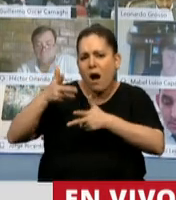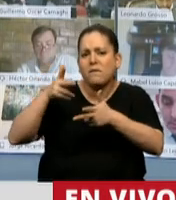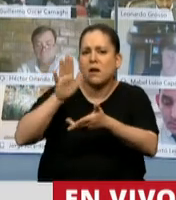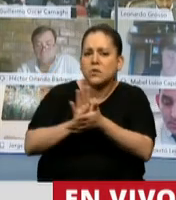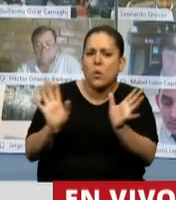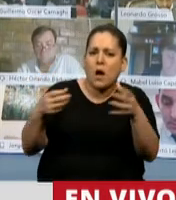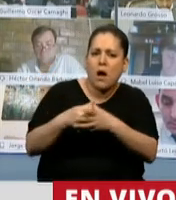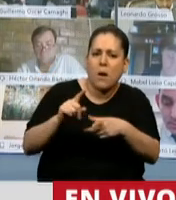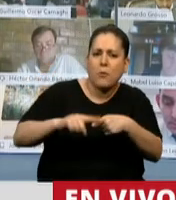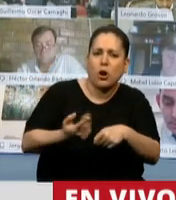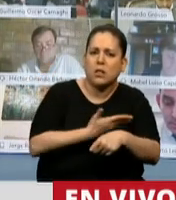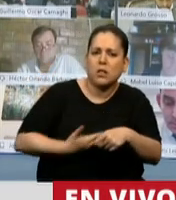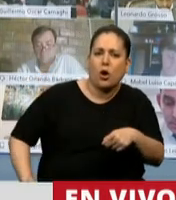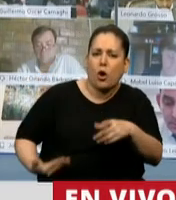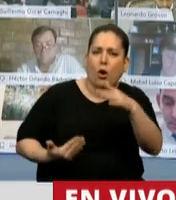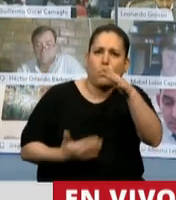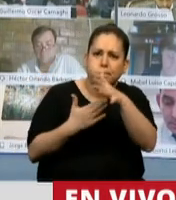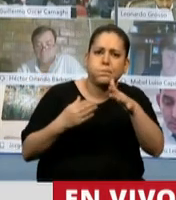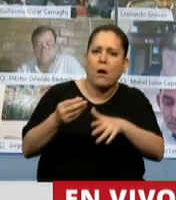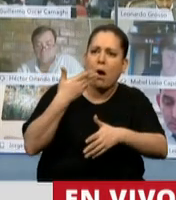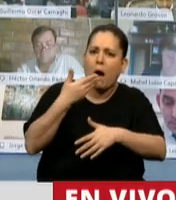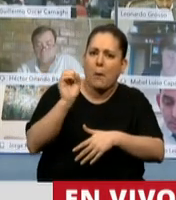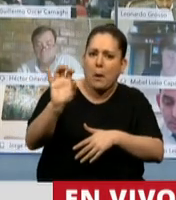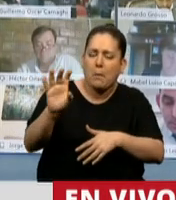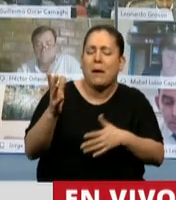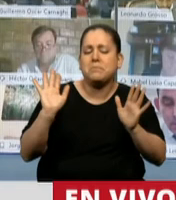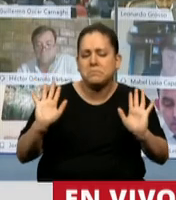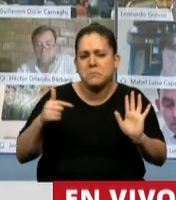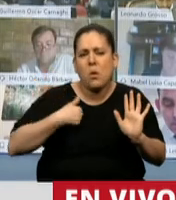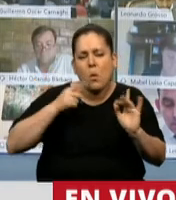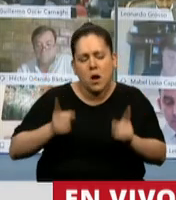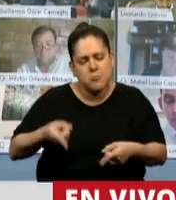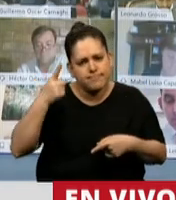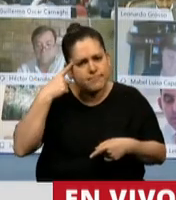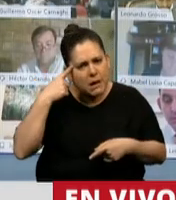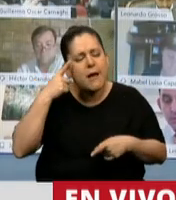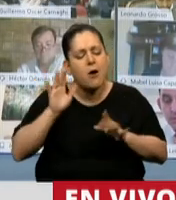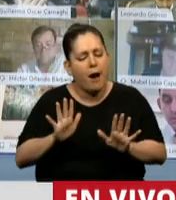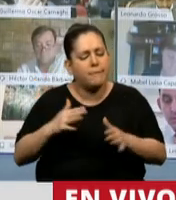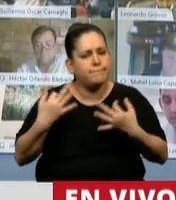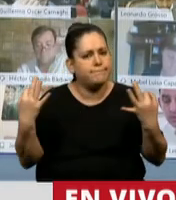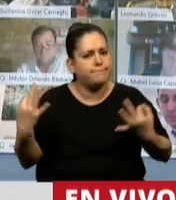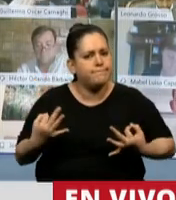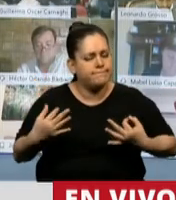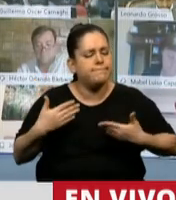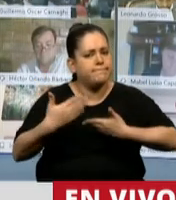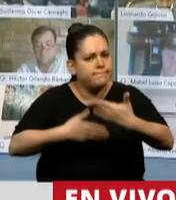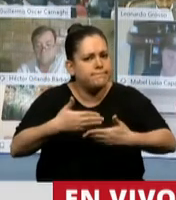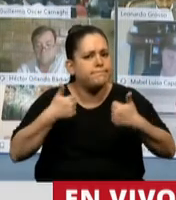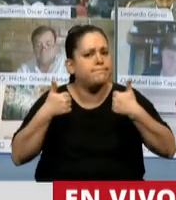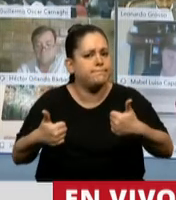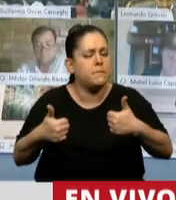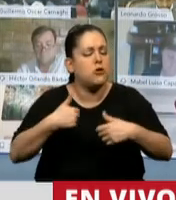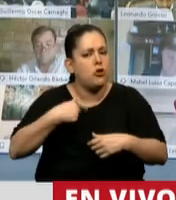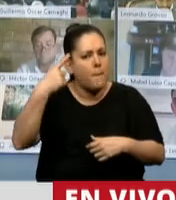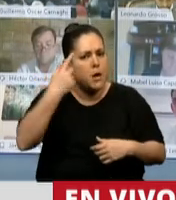dirigencia política, yo creo que estamos en el camino correcto. Creo que nuestro gobierno